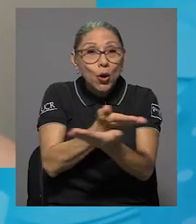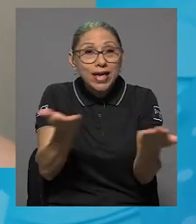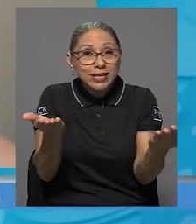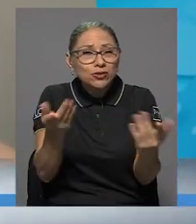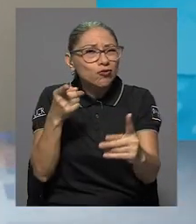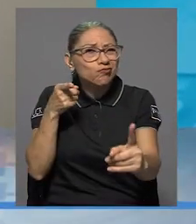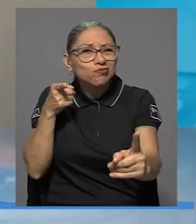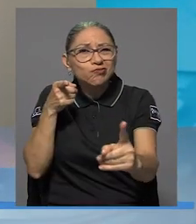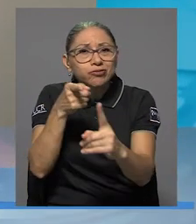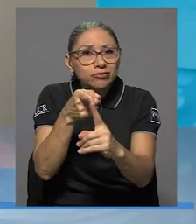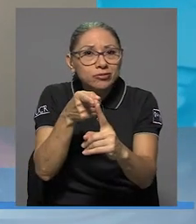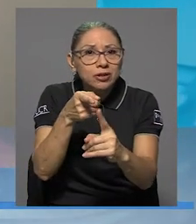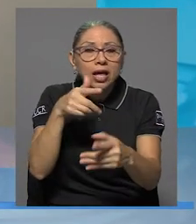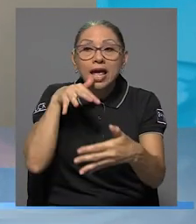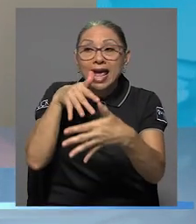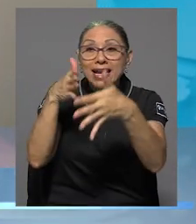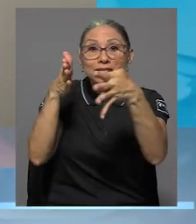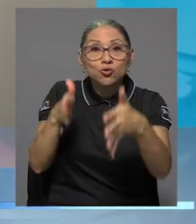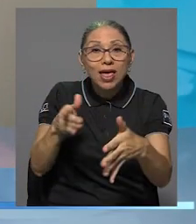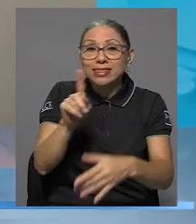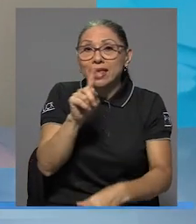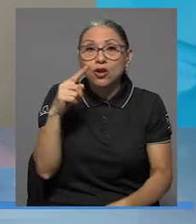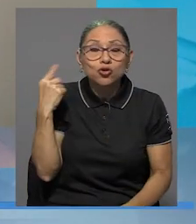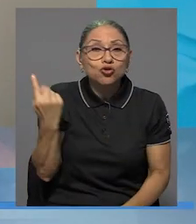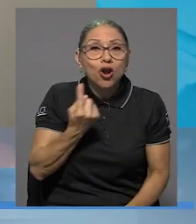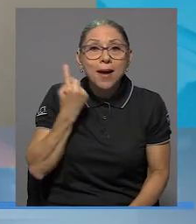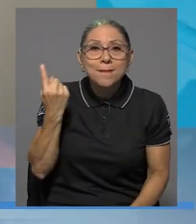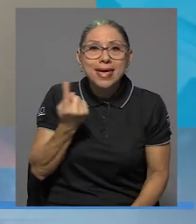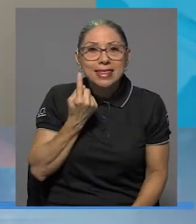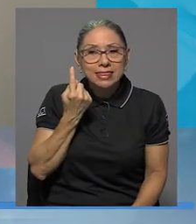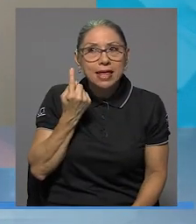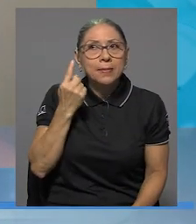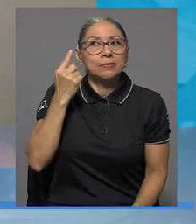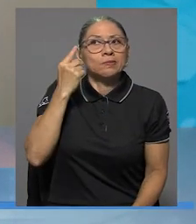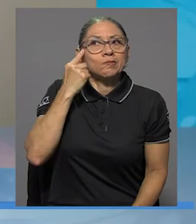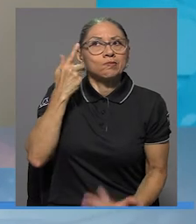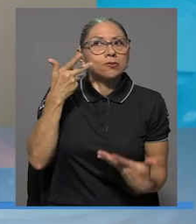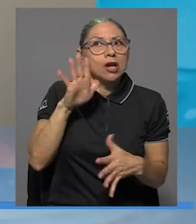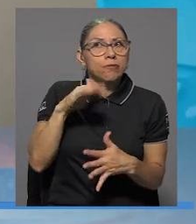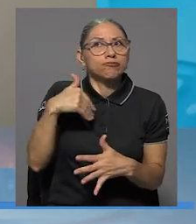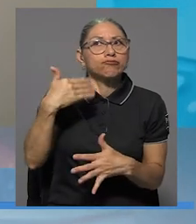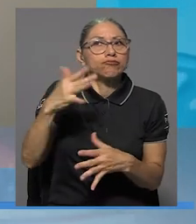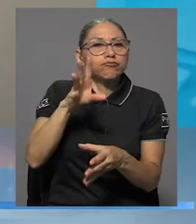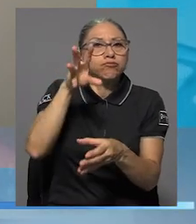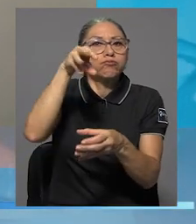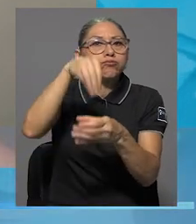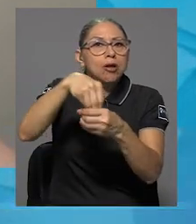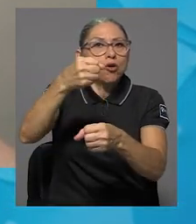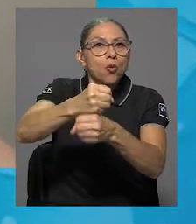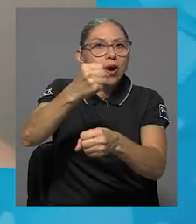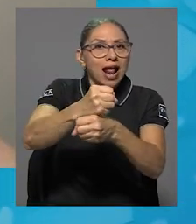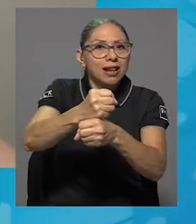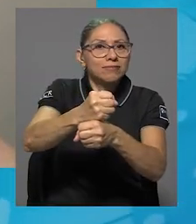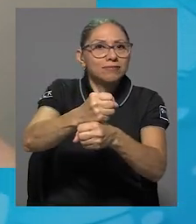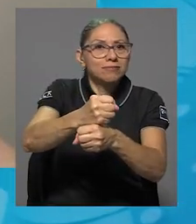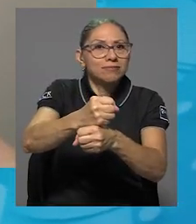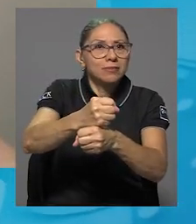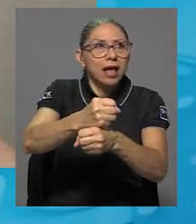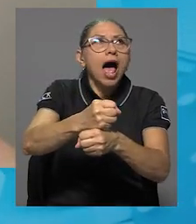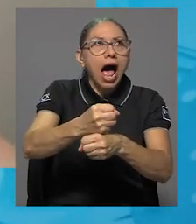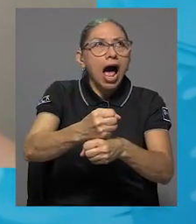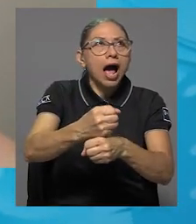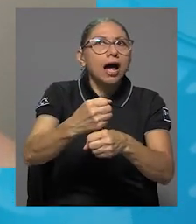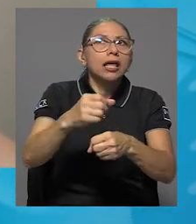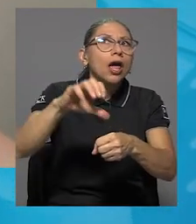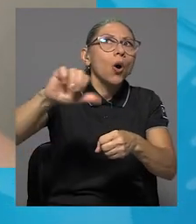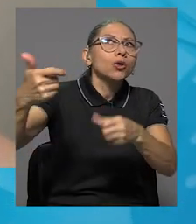estudiante no solamente visualice la incorporación al mundo laboral como el acto puntual de que lo contraten,